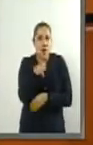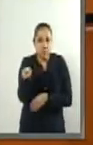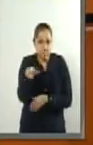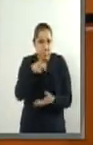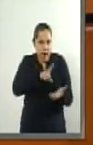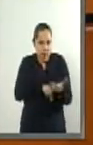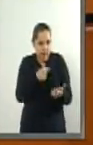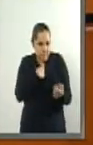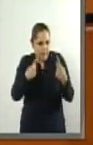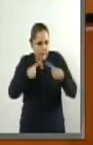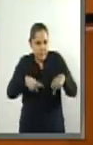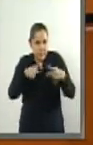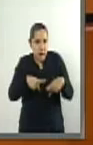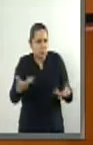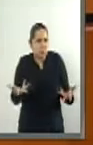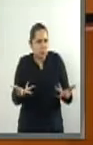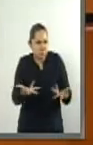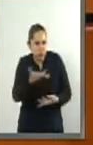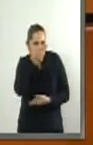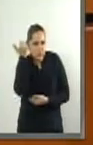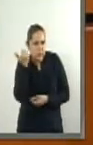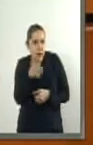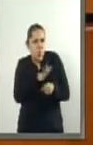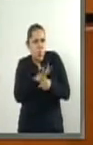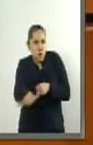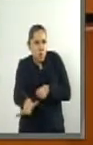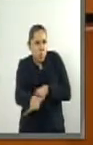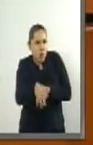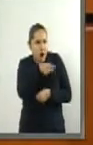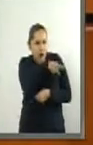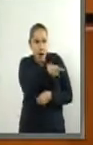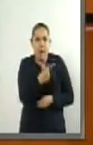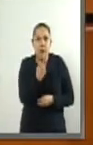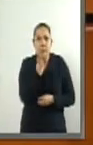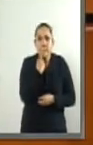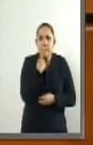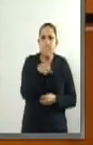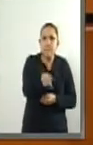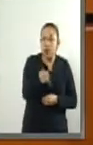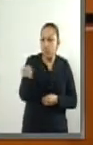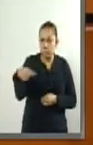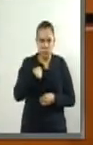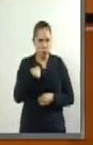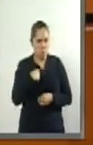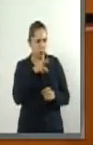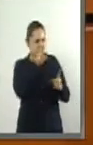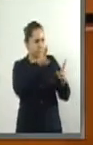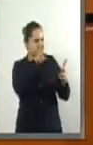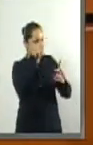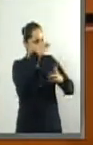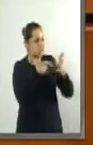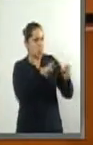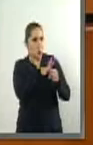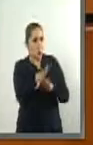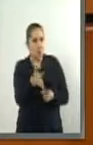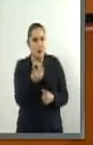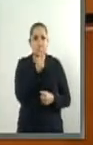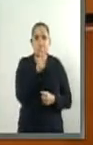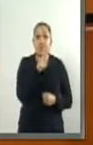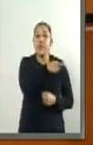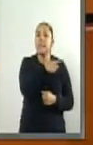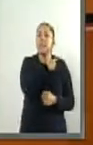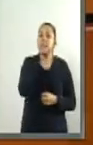hechos respecto de los cuales el demandado se manifestará las excepciones y defensas que opondrá